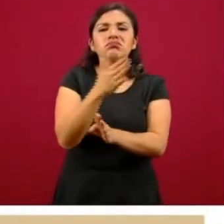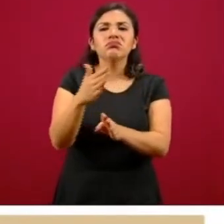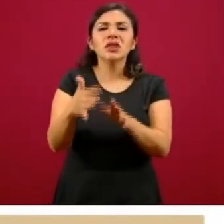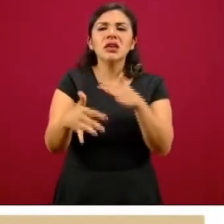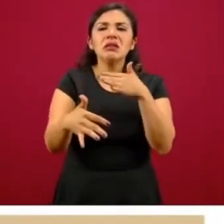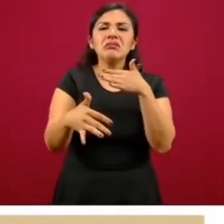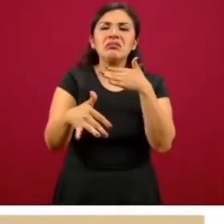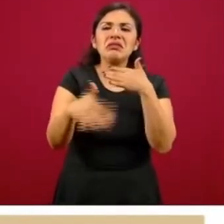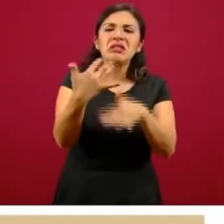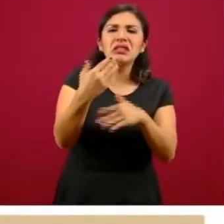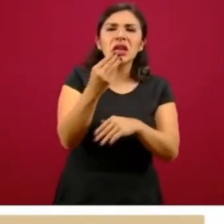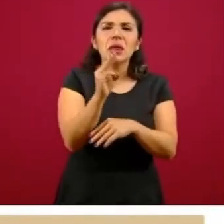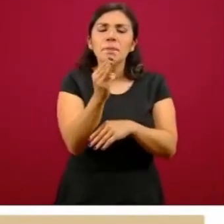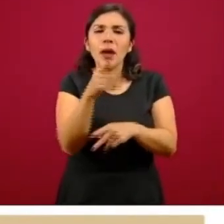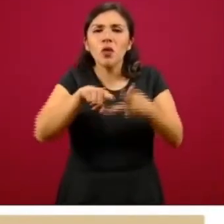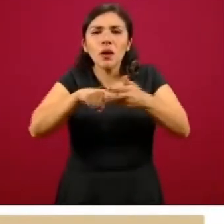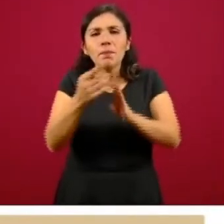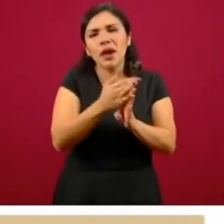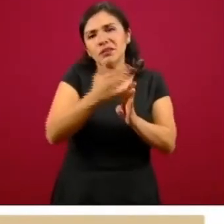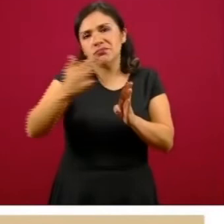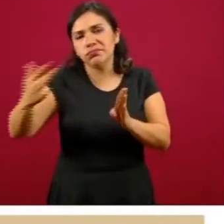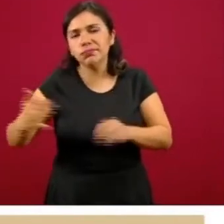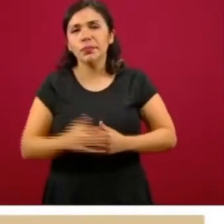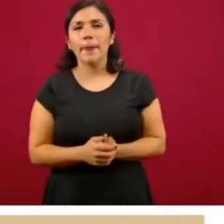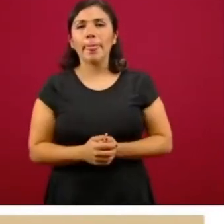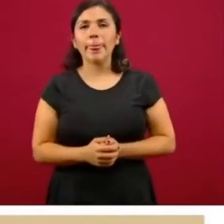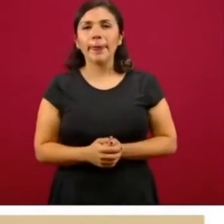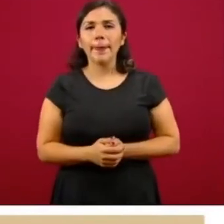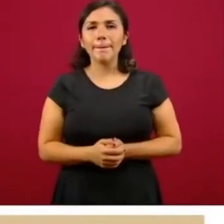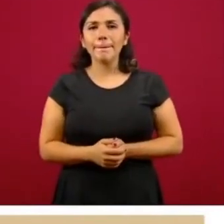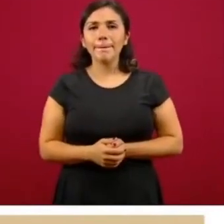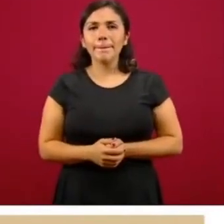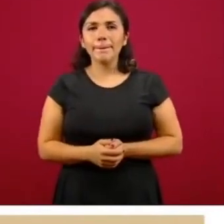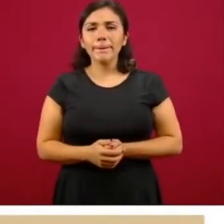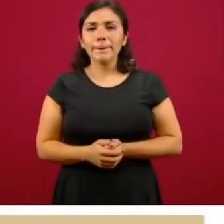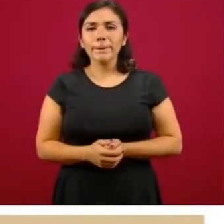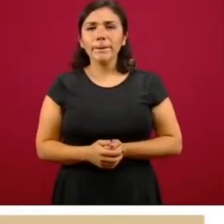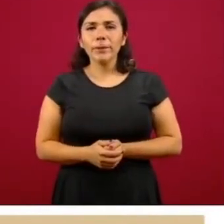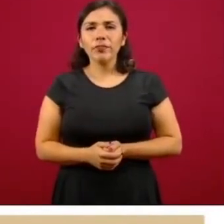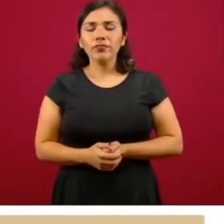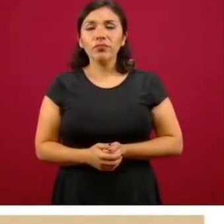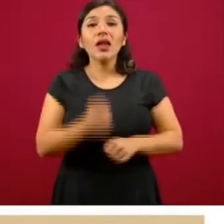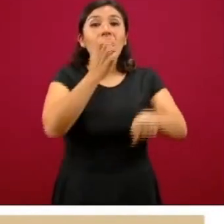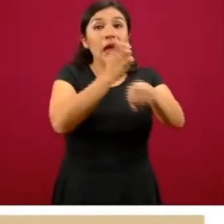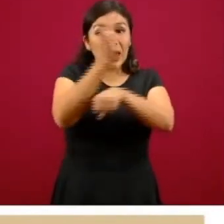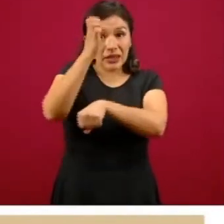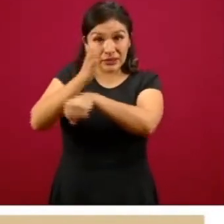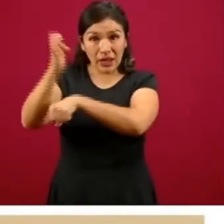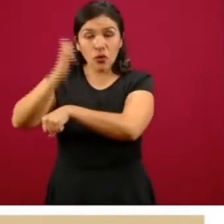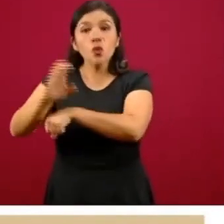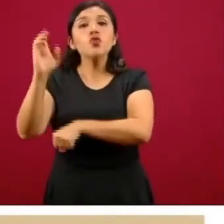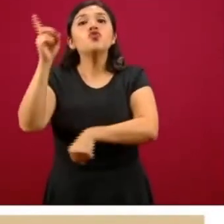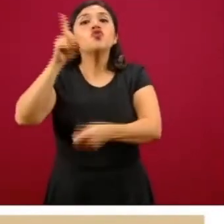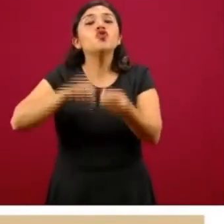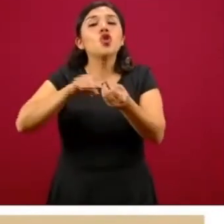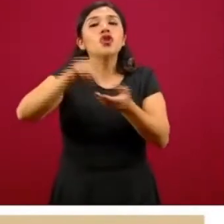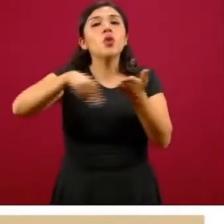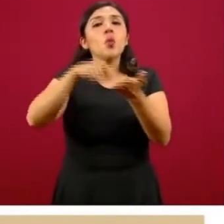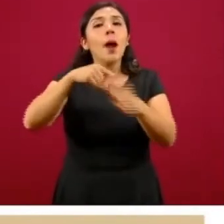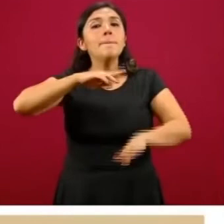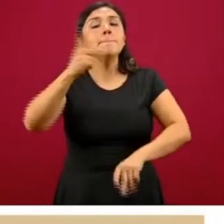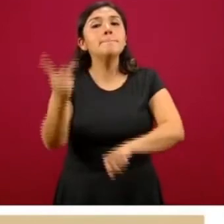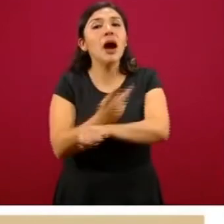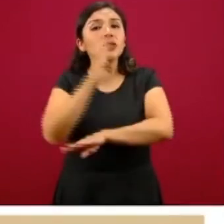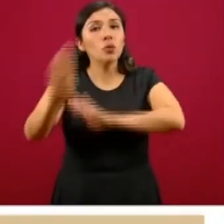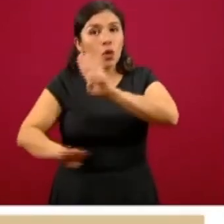mayo en adelante. En la siguiente diapositiva tenemos la distribución por entidad federativa donde ocurrió la defunción